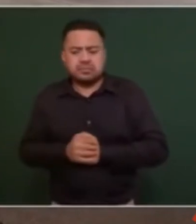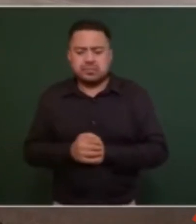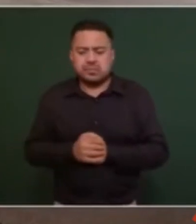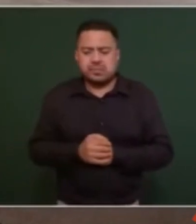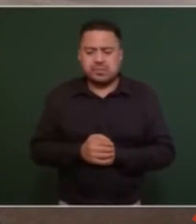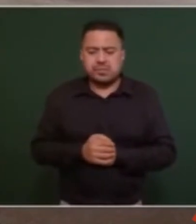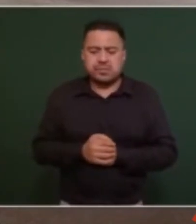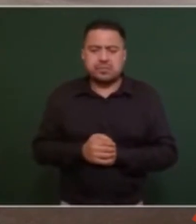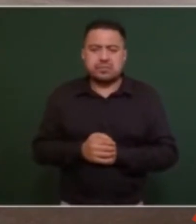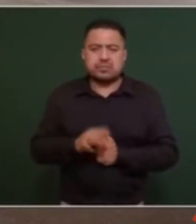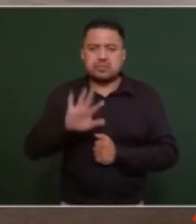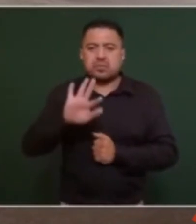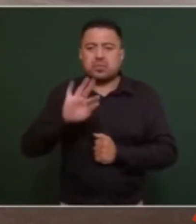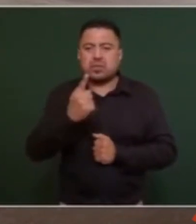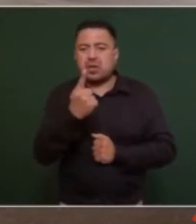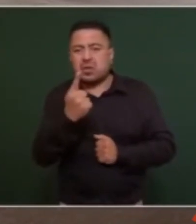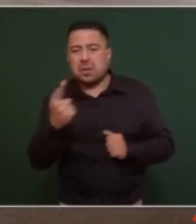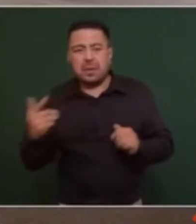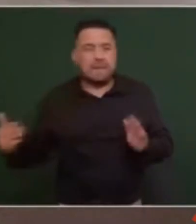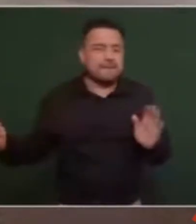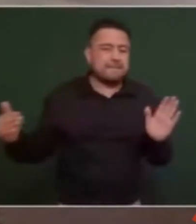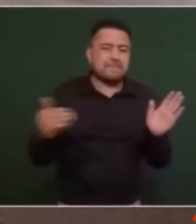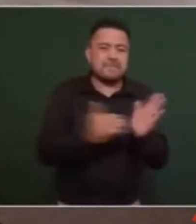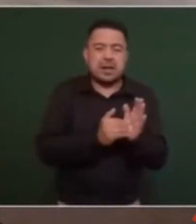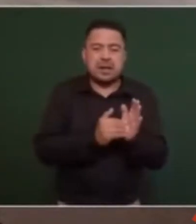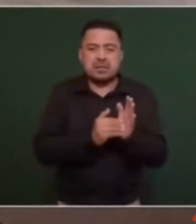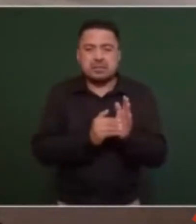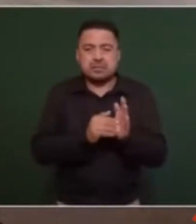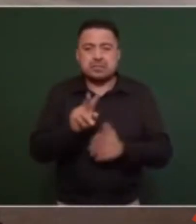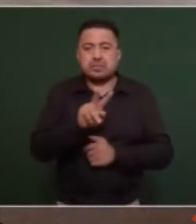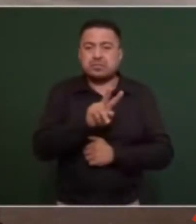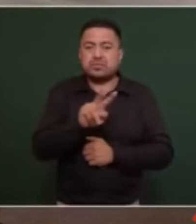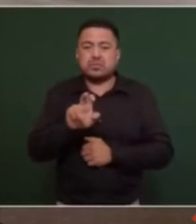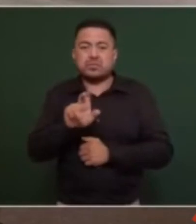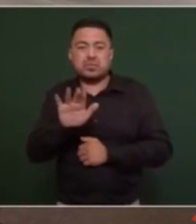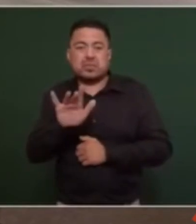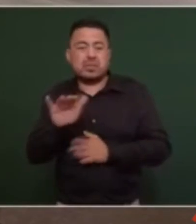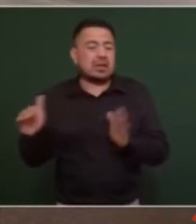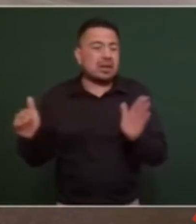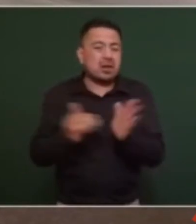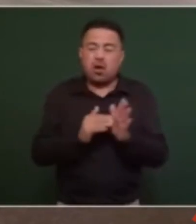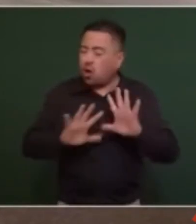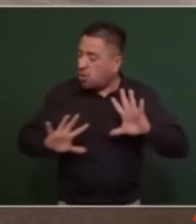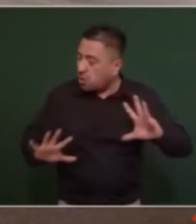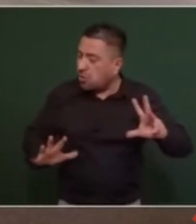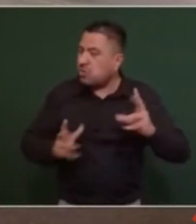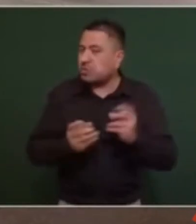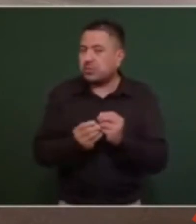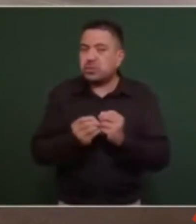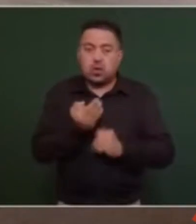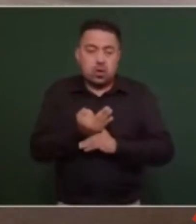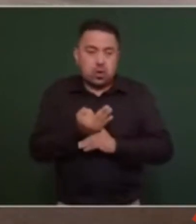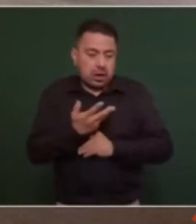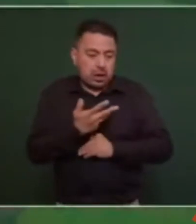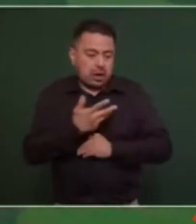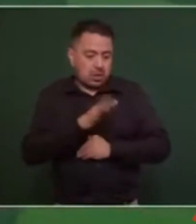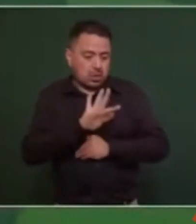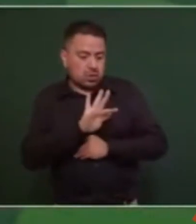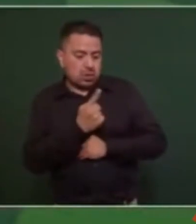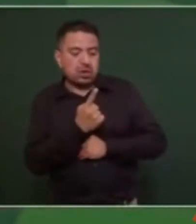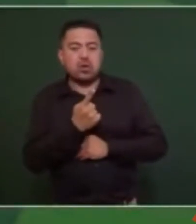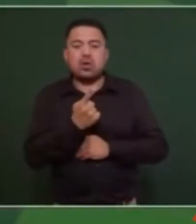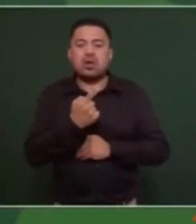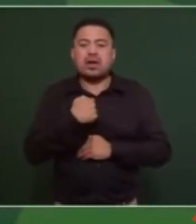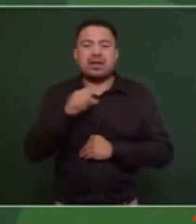41 mil pero son 250 mil ahora que estuve en San